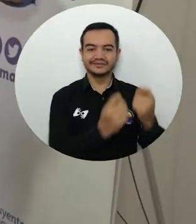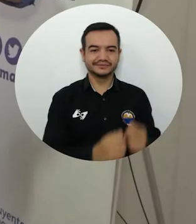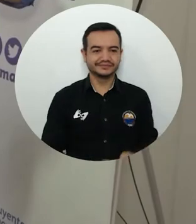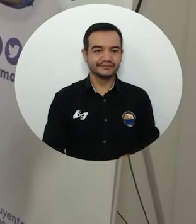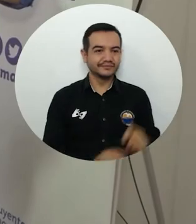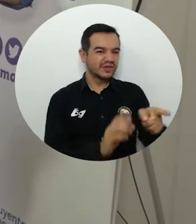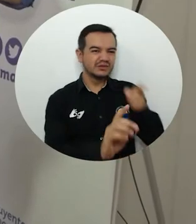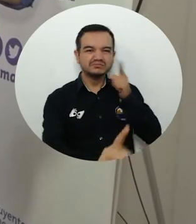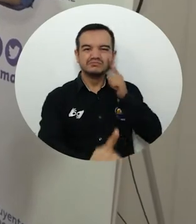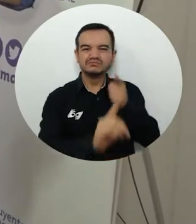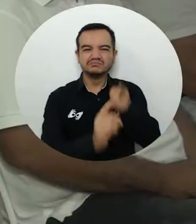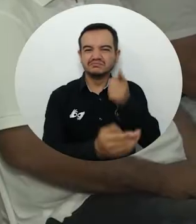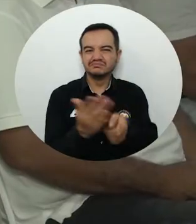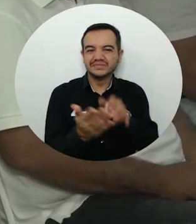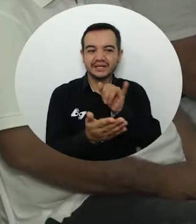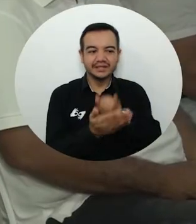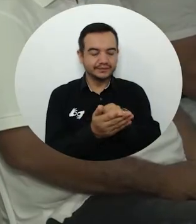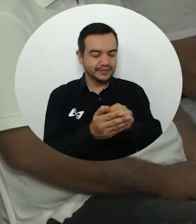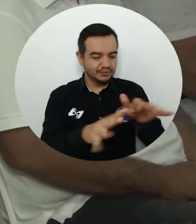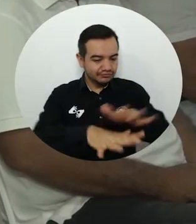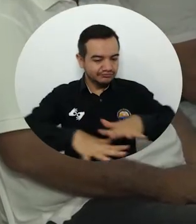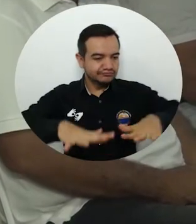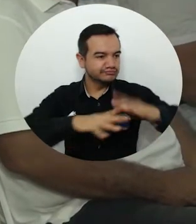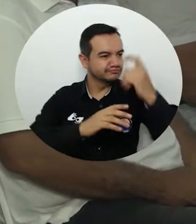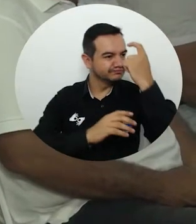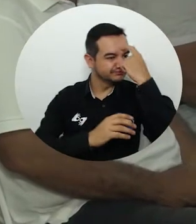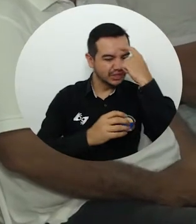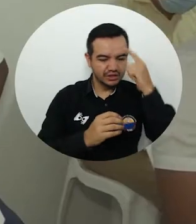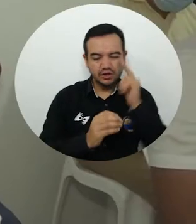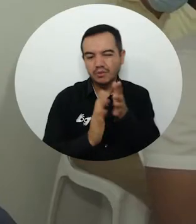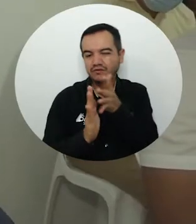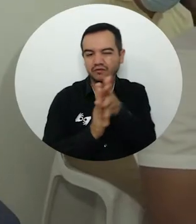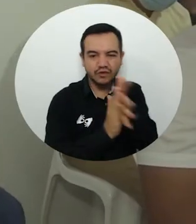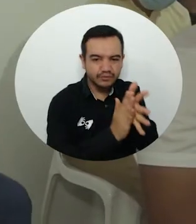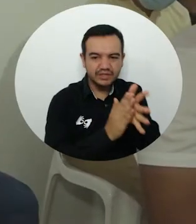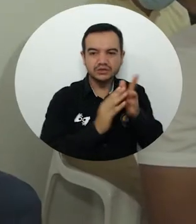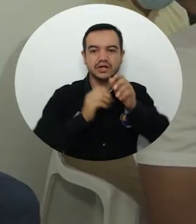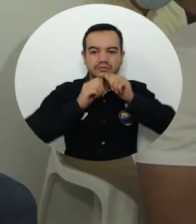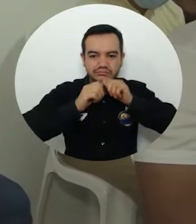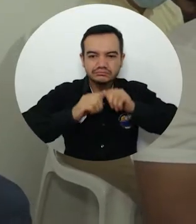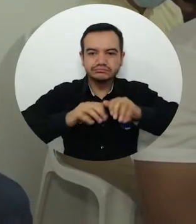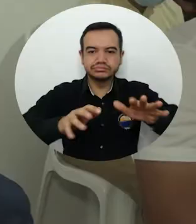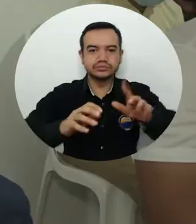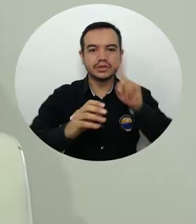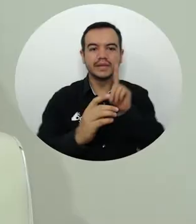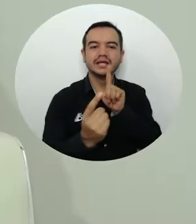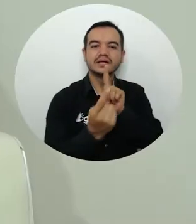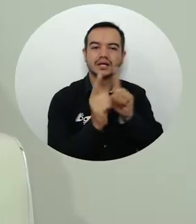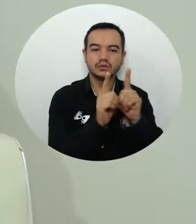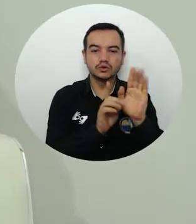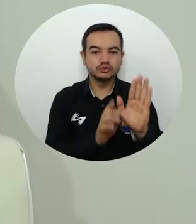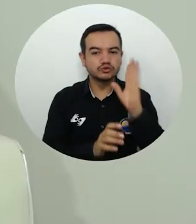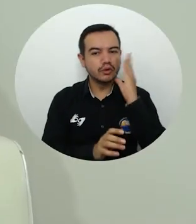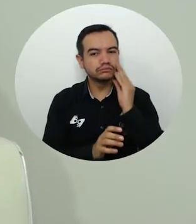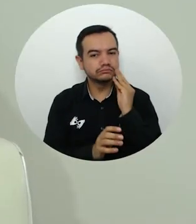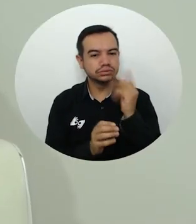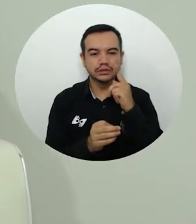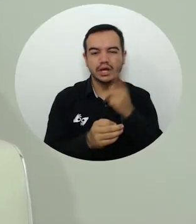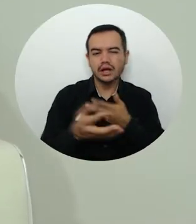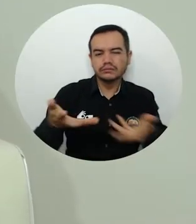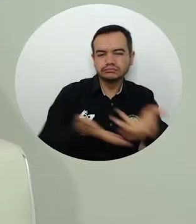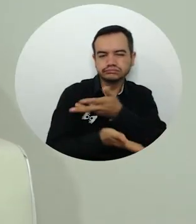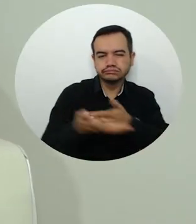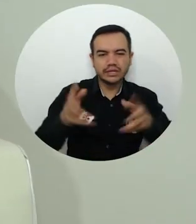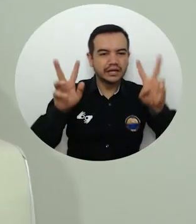iniciativa tiene como propósito generar espacios académicos que permitan la formación, divulgación de conocimientos, encuentros de expertos para promover